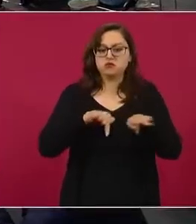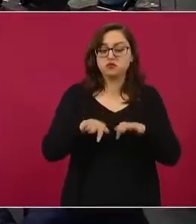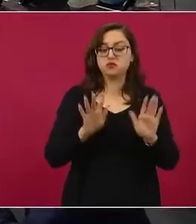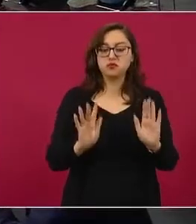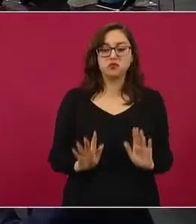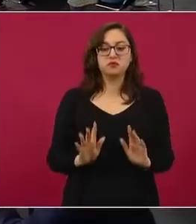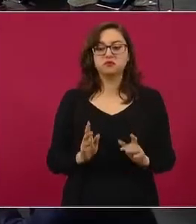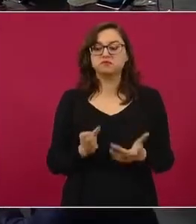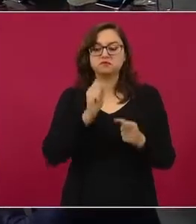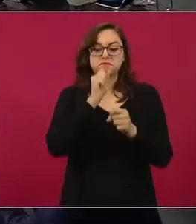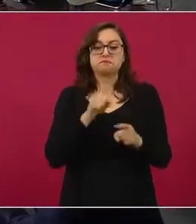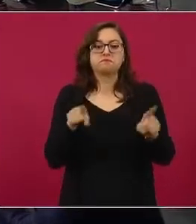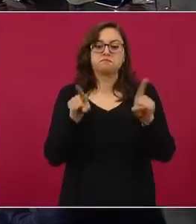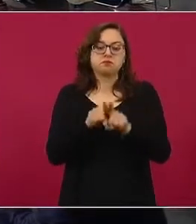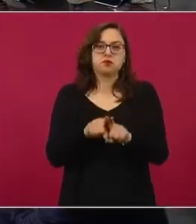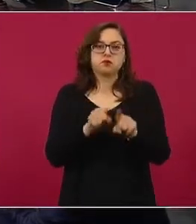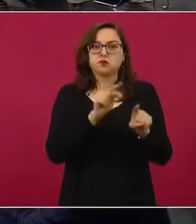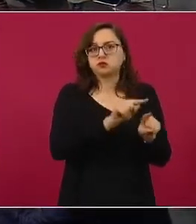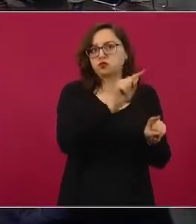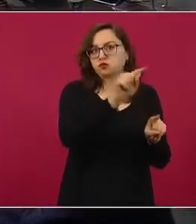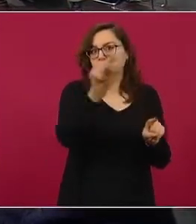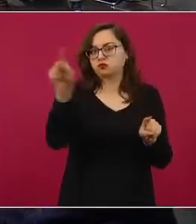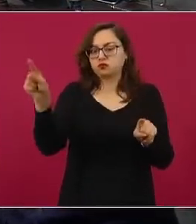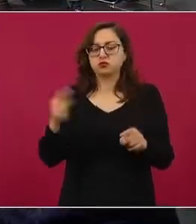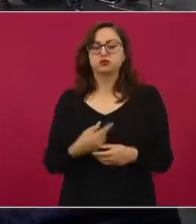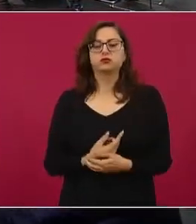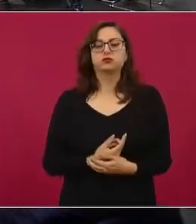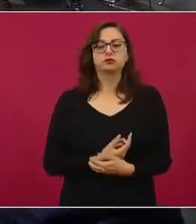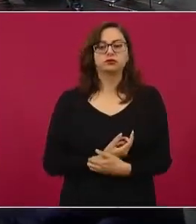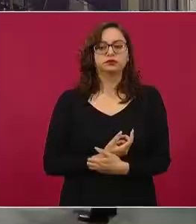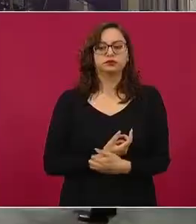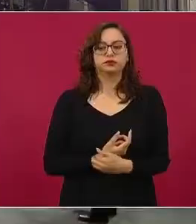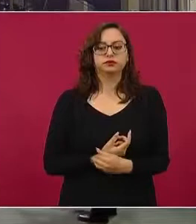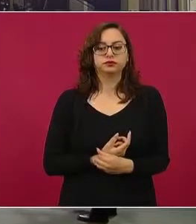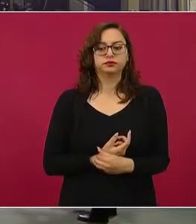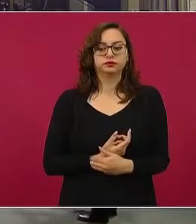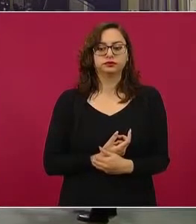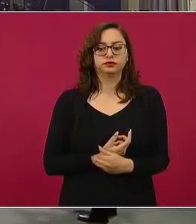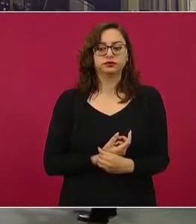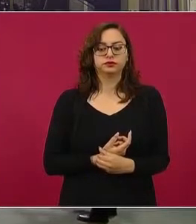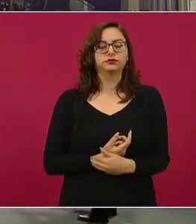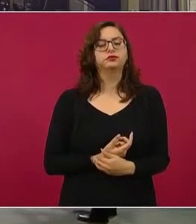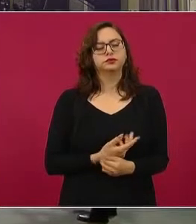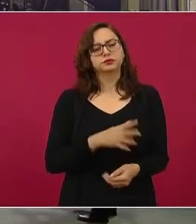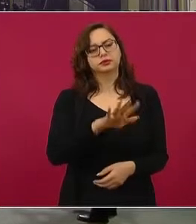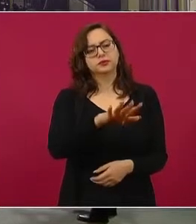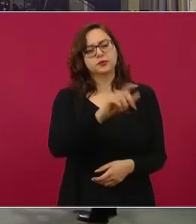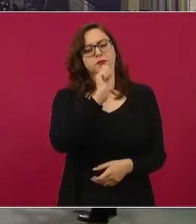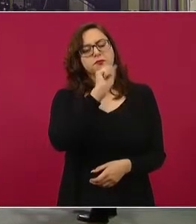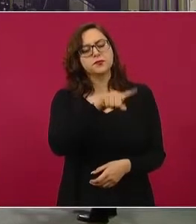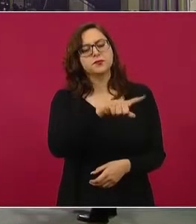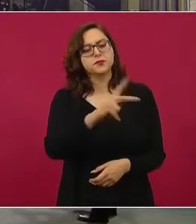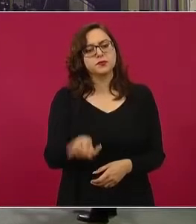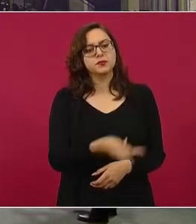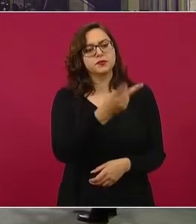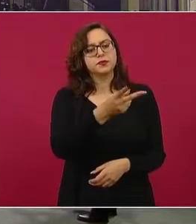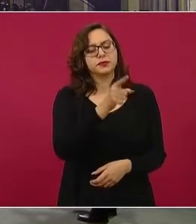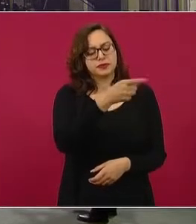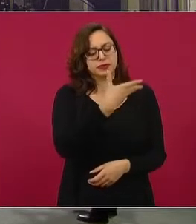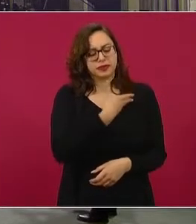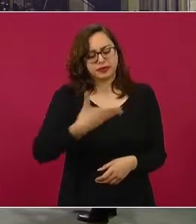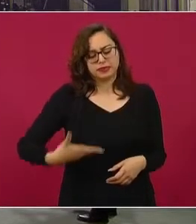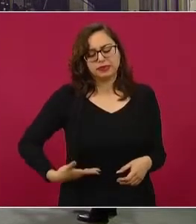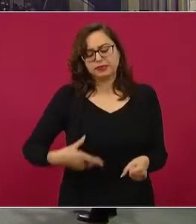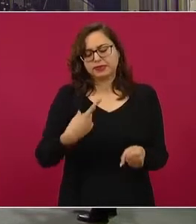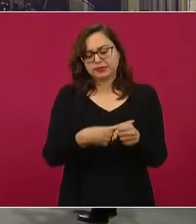trabajamos en las diferentes tareas de gobierno. También preguntar en este sentido en lo que tiene que ver con el lamentable contagio del presidente